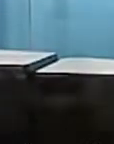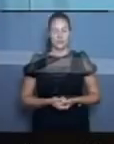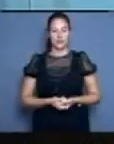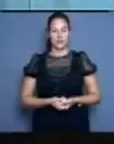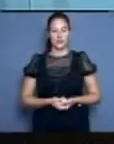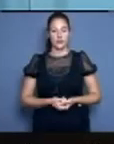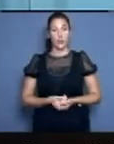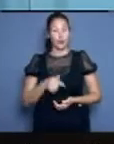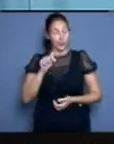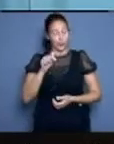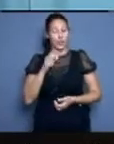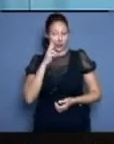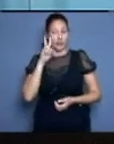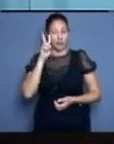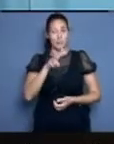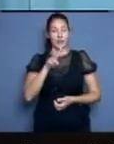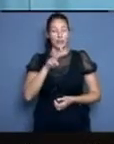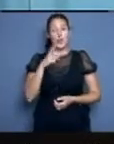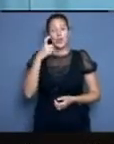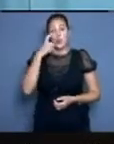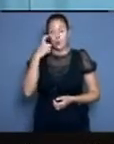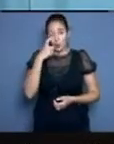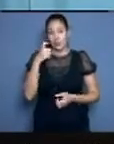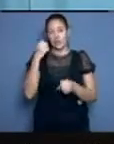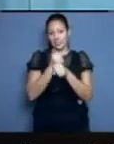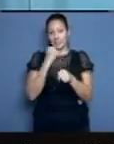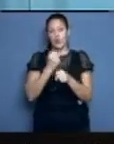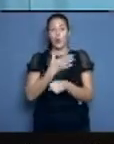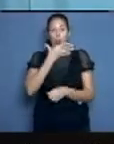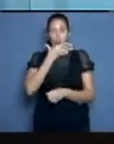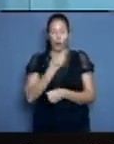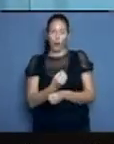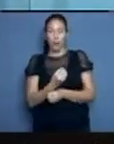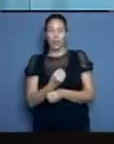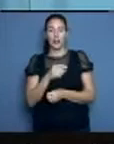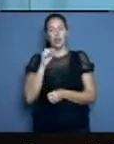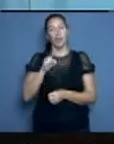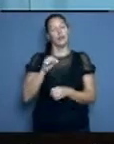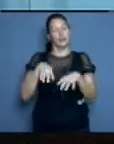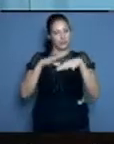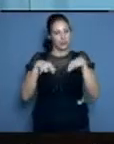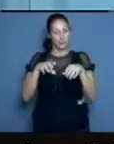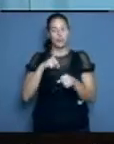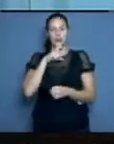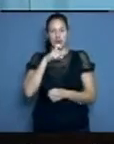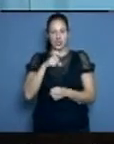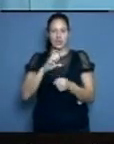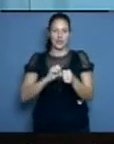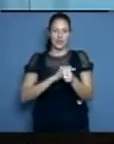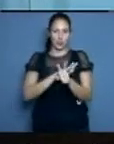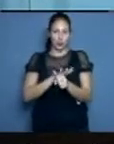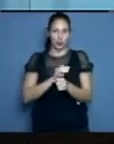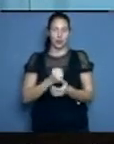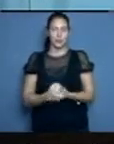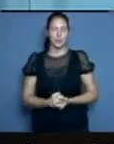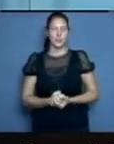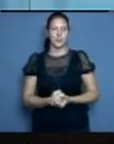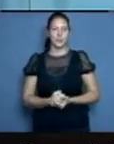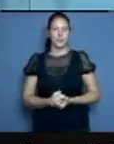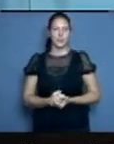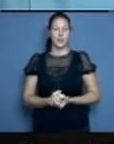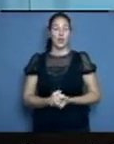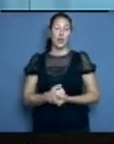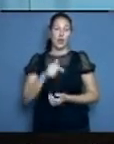Bueno, aquí está la obra de lo que hablábamos, del papel de los jóvenes en el enfrentamiento a la COVID-19. También nos está solicitando la